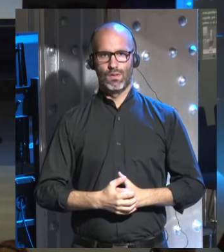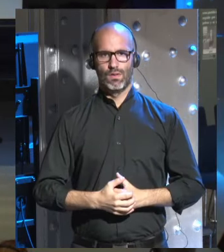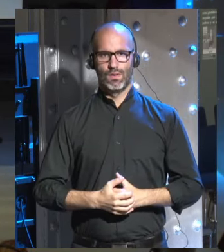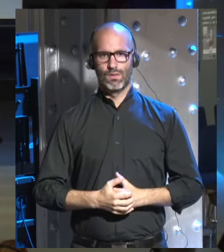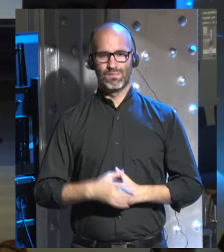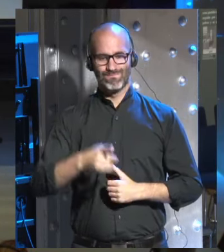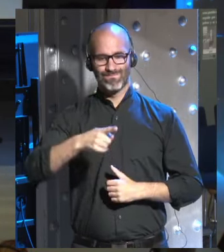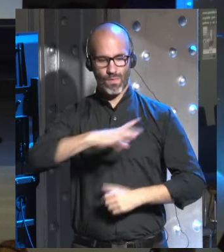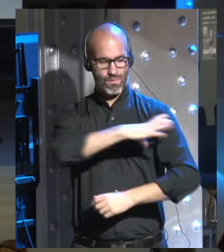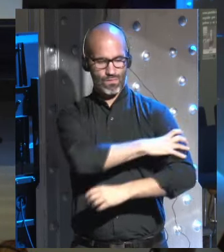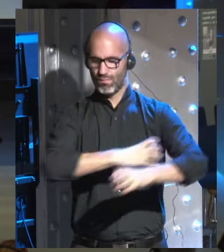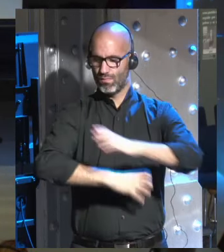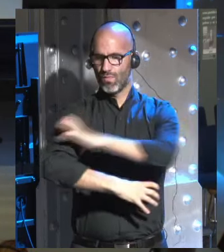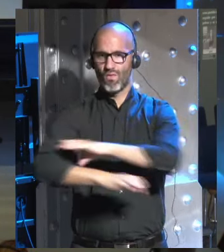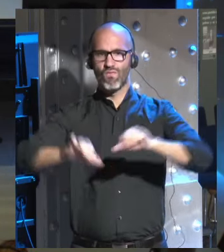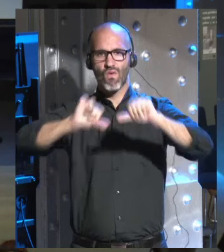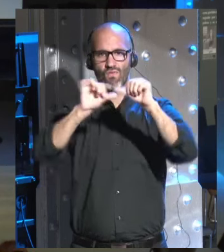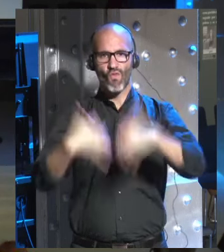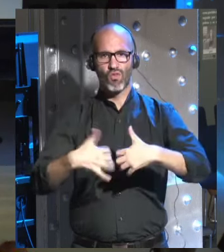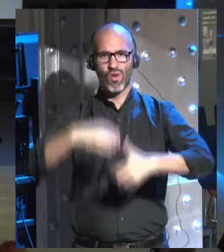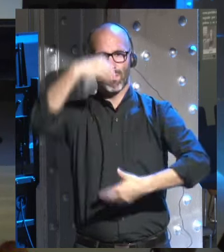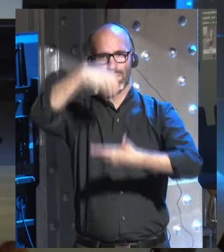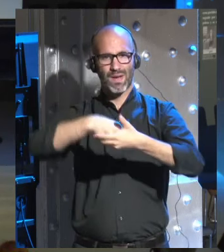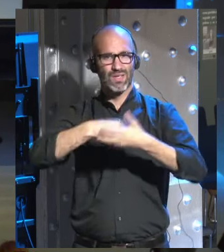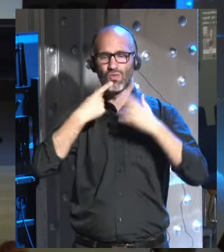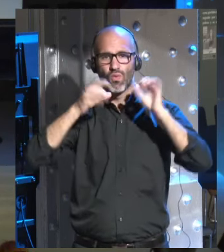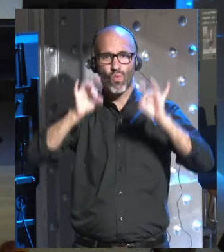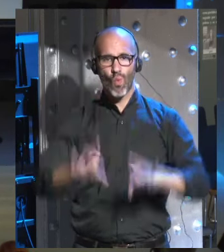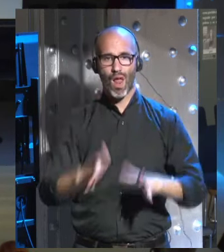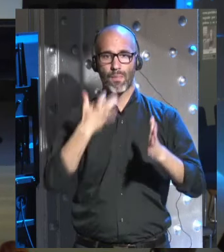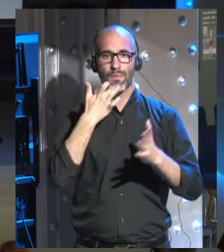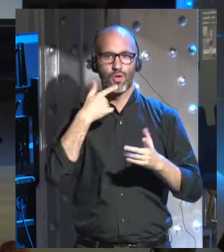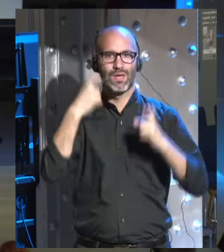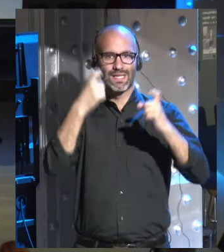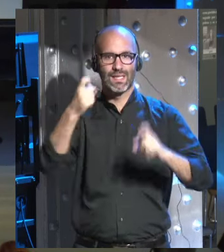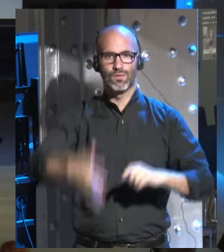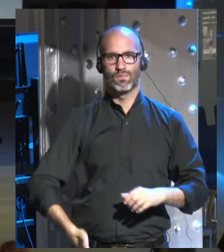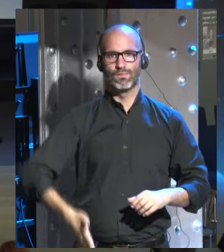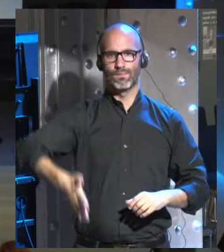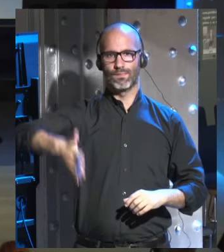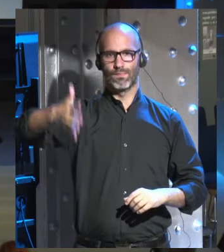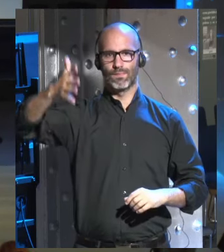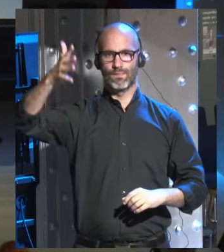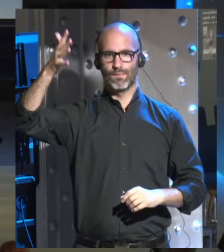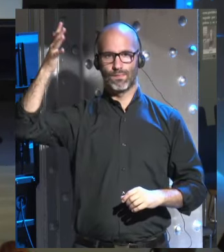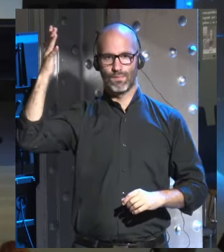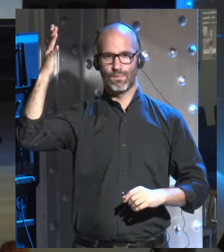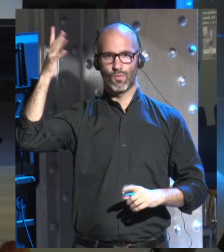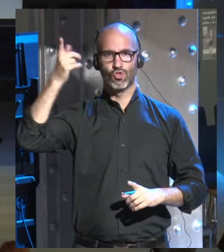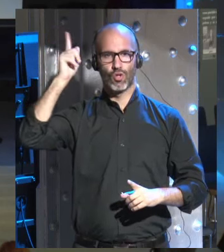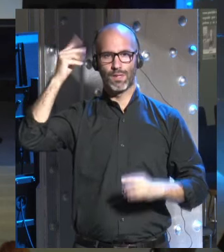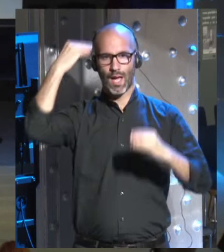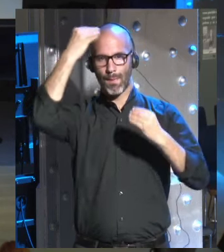de una manera muy parecida con el mismo principio subyacente cuando yo intento levantar mi mano como lo hago simplemente lo